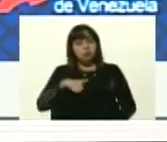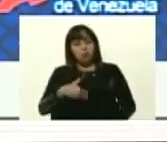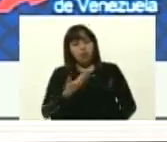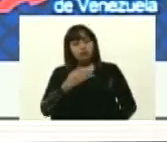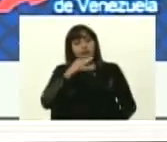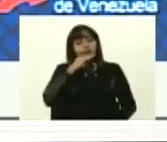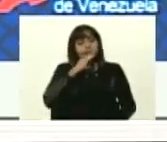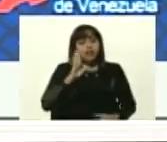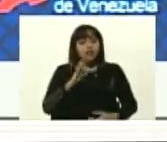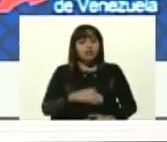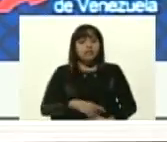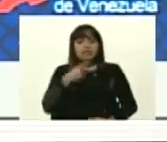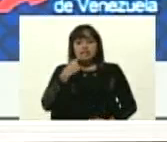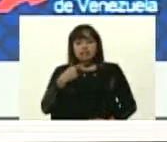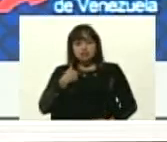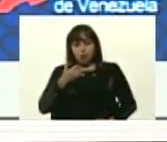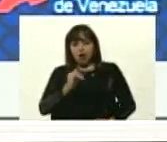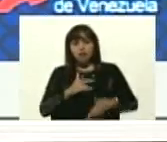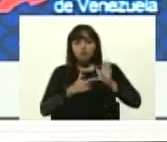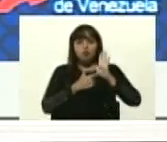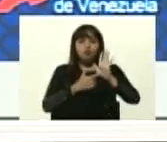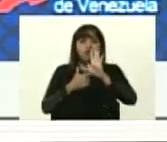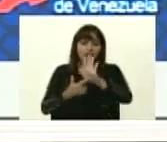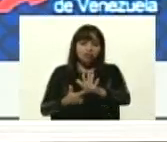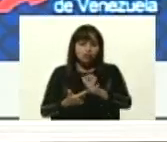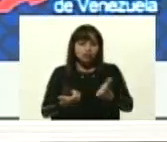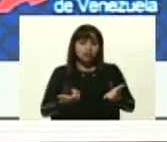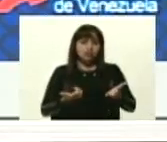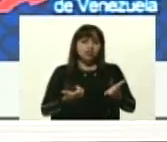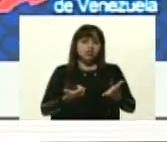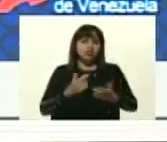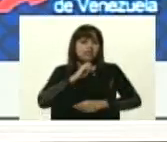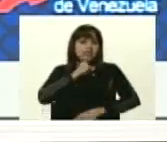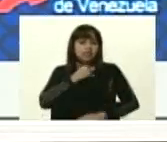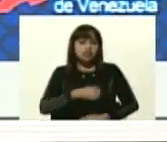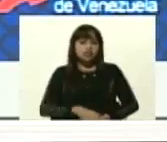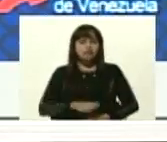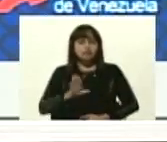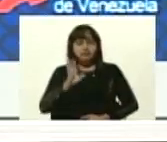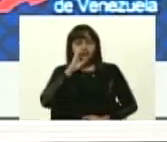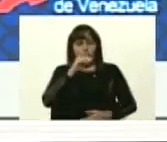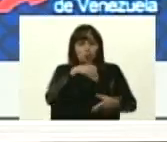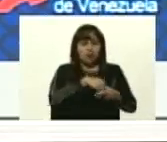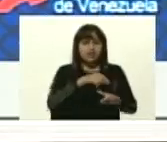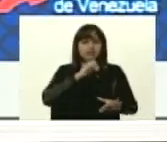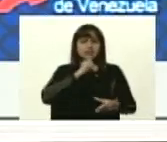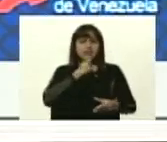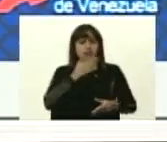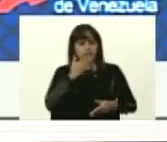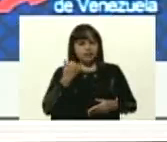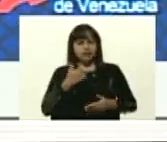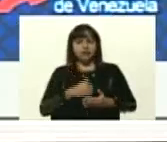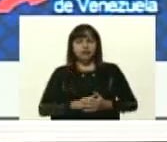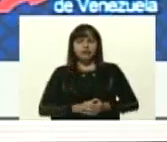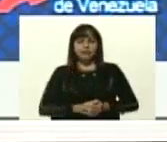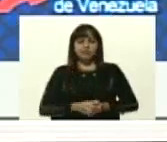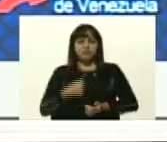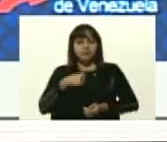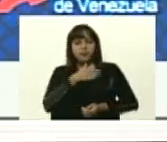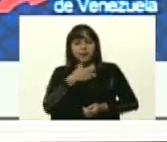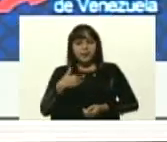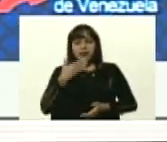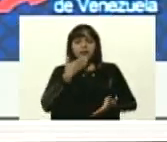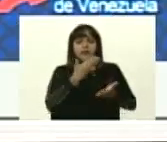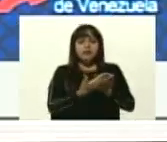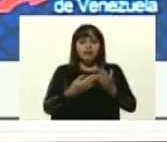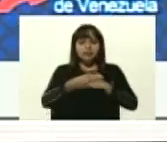Y decir que estoy revelando secretos. Guárdenme el secreto, pues. Ahí. Quiero realmente agradecerle a la